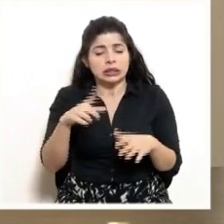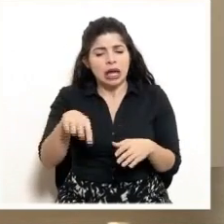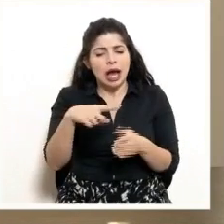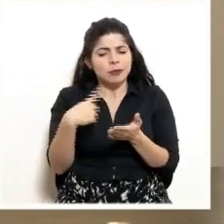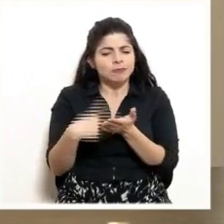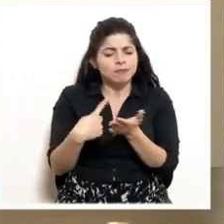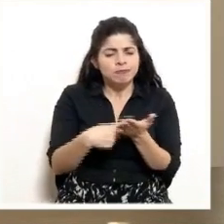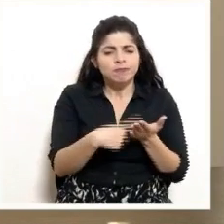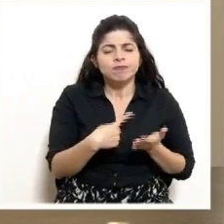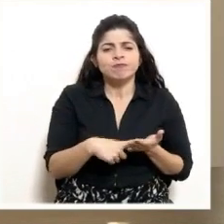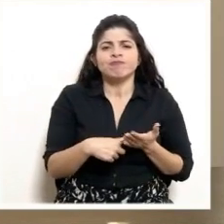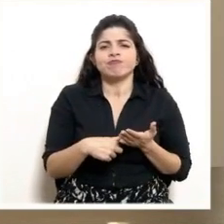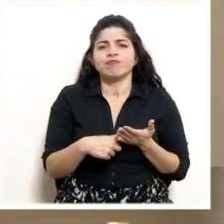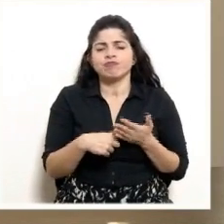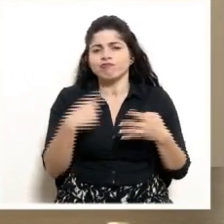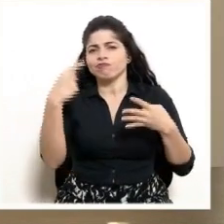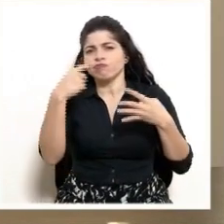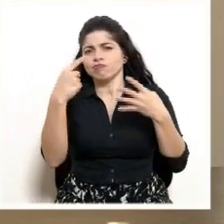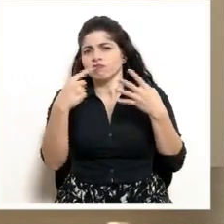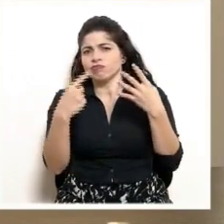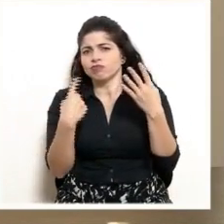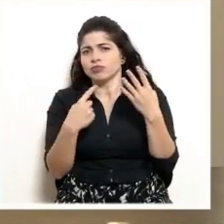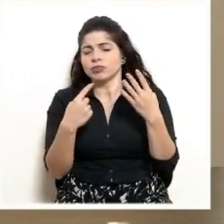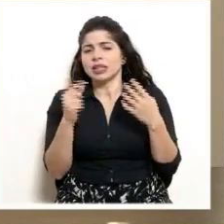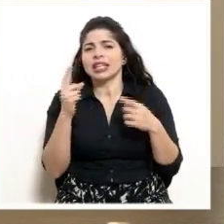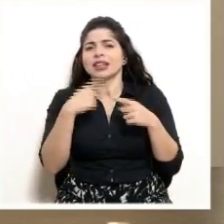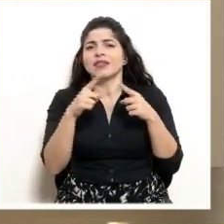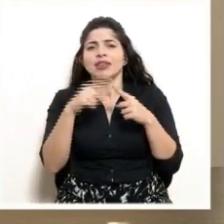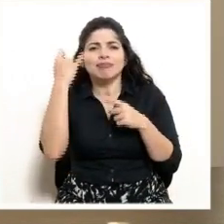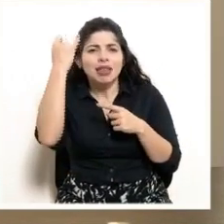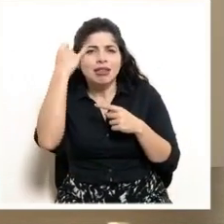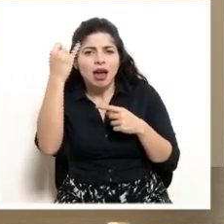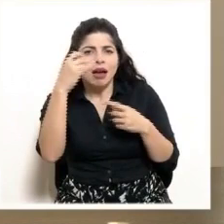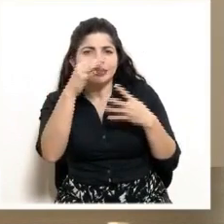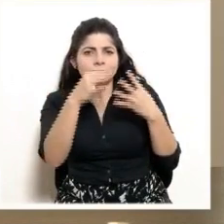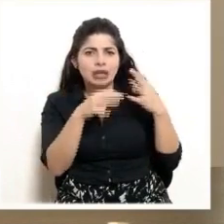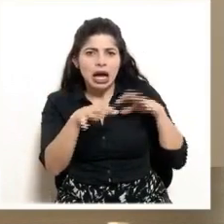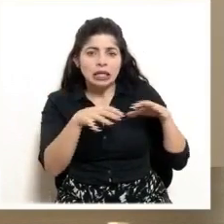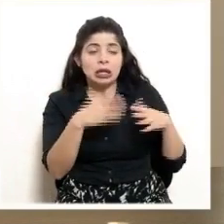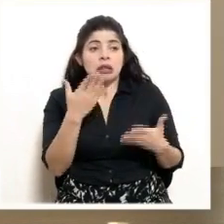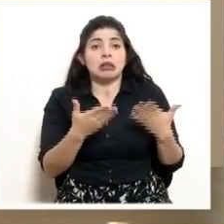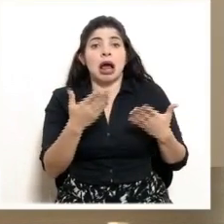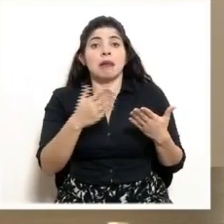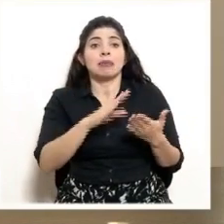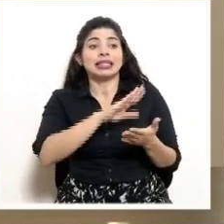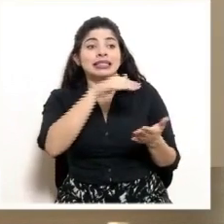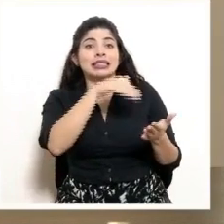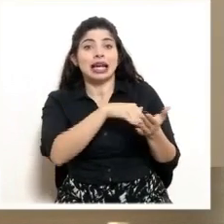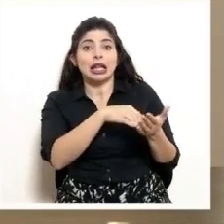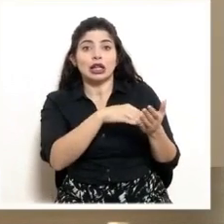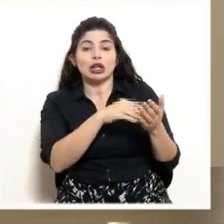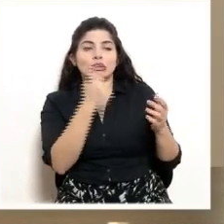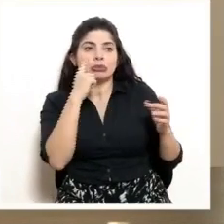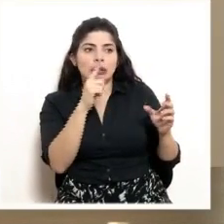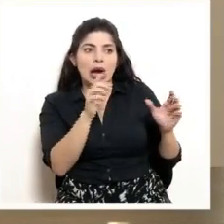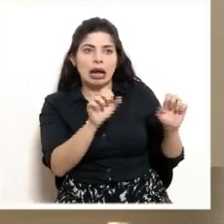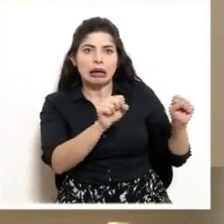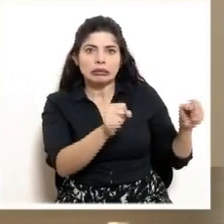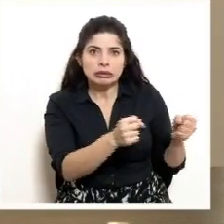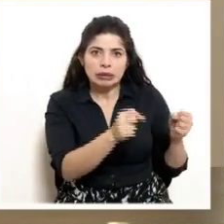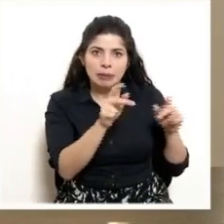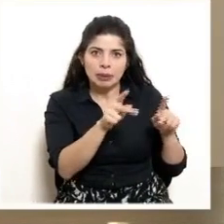cursos de acción, la posibilidad de habilitar centros de contención en donde podamos